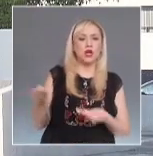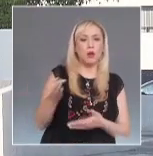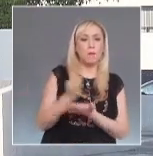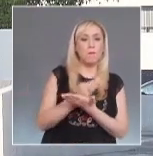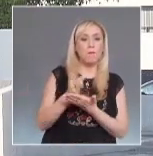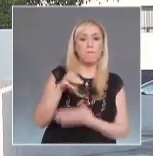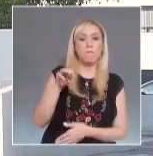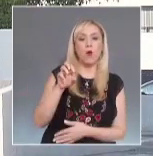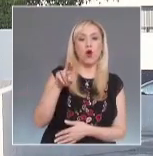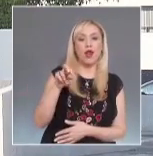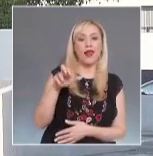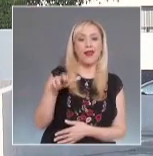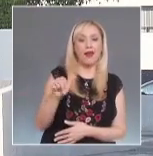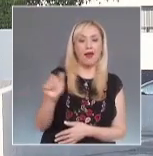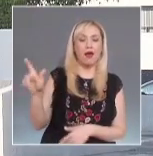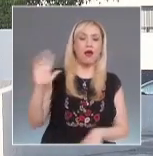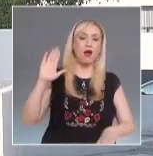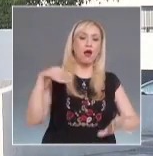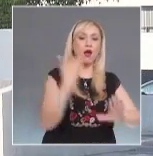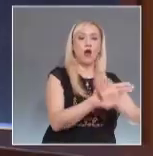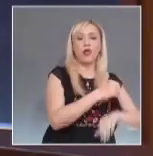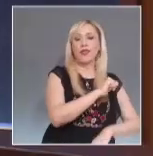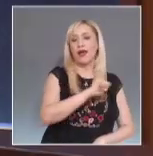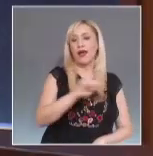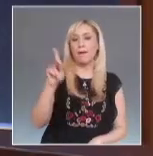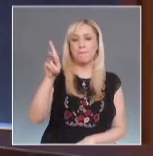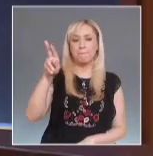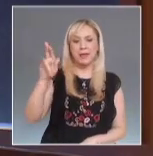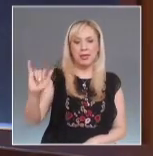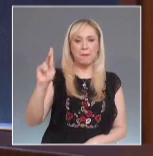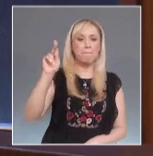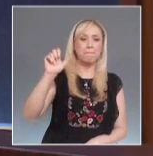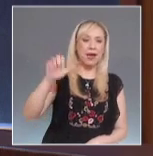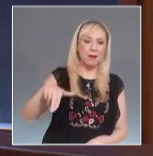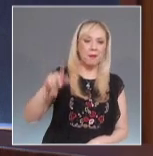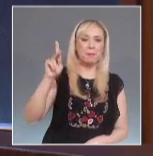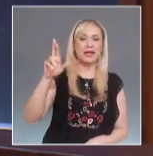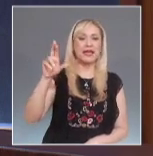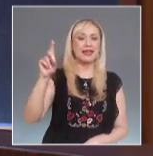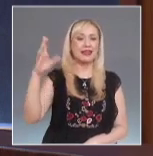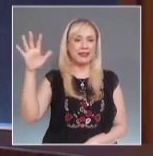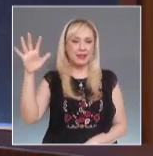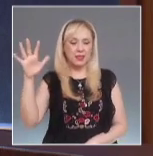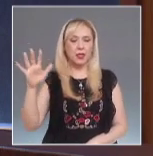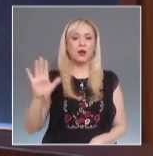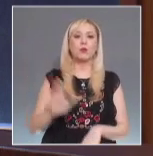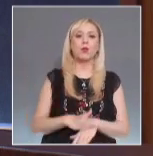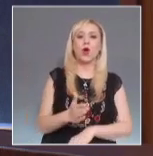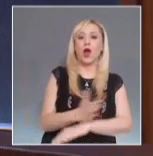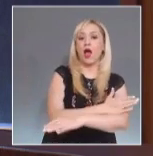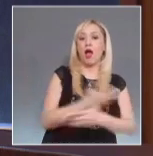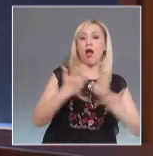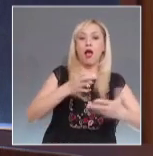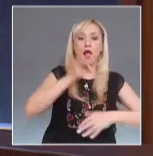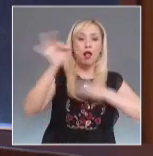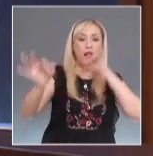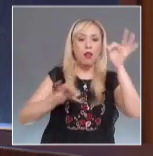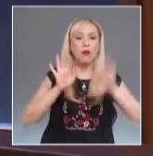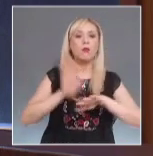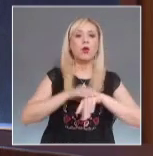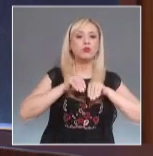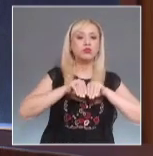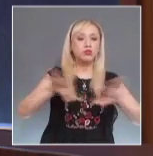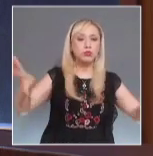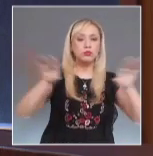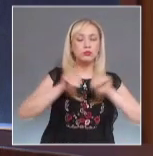partidos que forman parte del Frente Amplio por México, una por actos anticipados de campaña derivado de la difusión del método por el